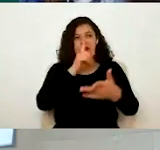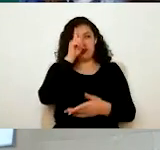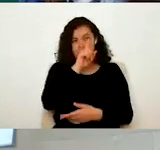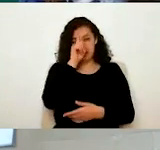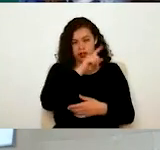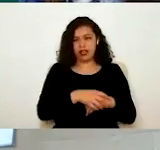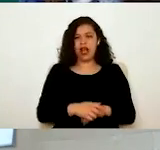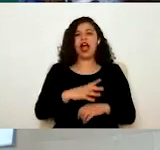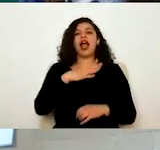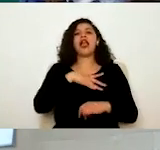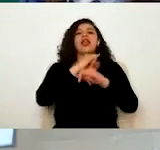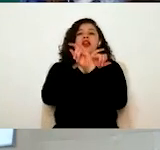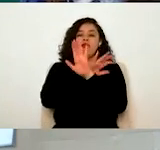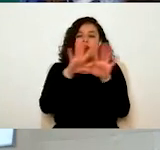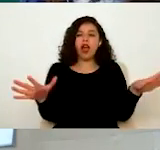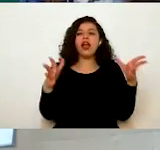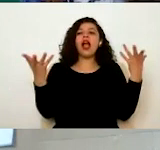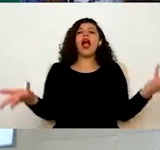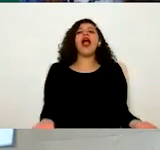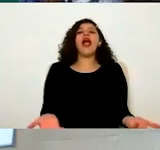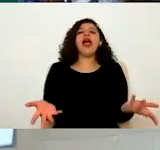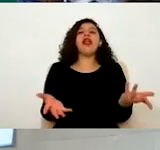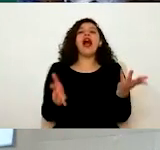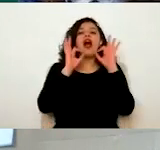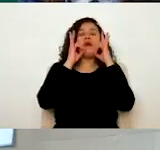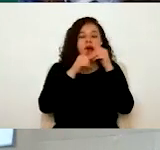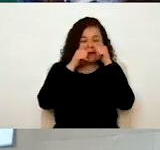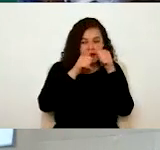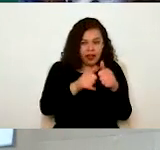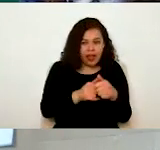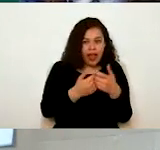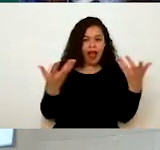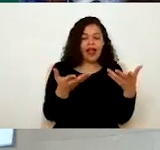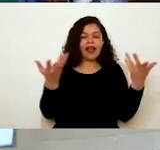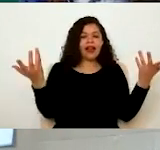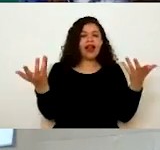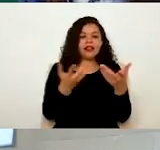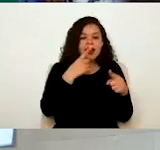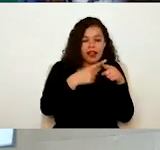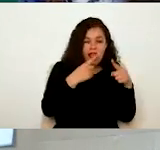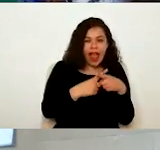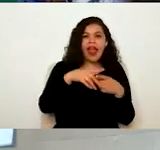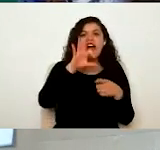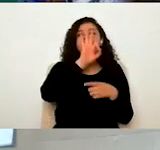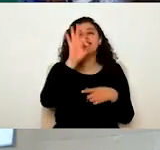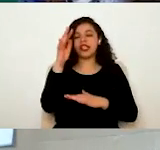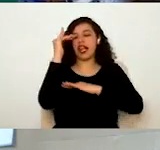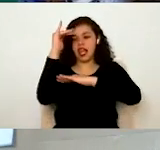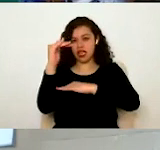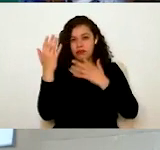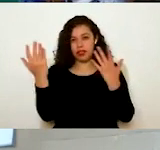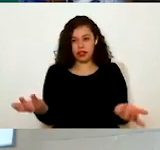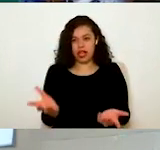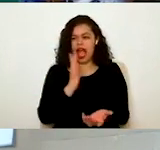Viene información qué son los modelos, a quién los tienen que hacer, qué vigencia tiene. Viene la verdad, información muy